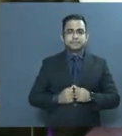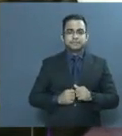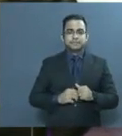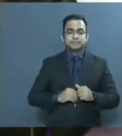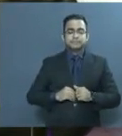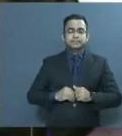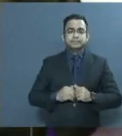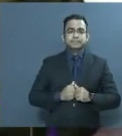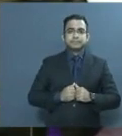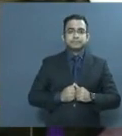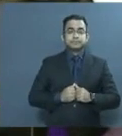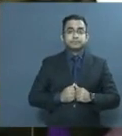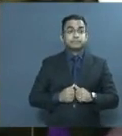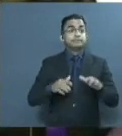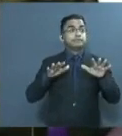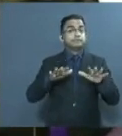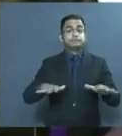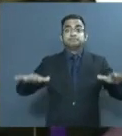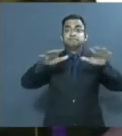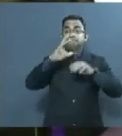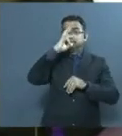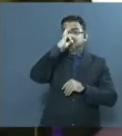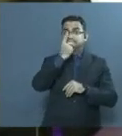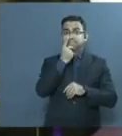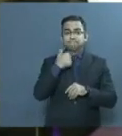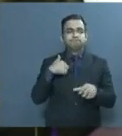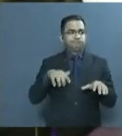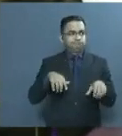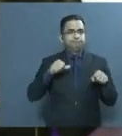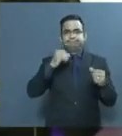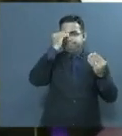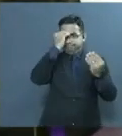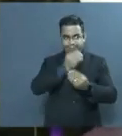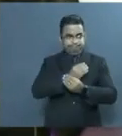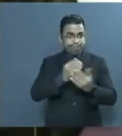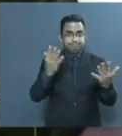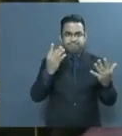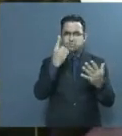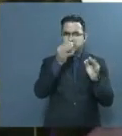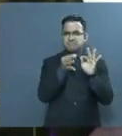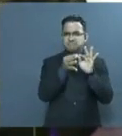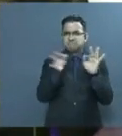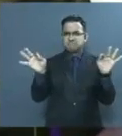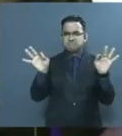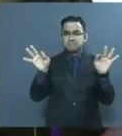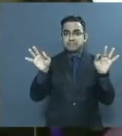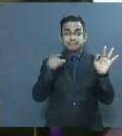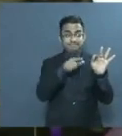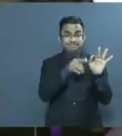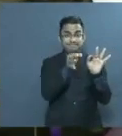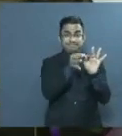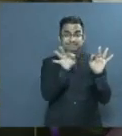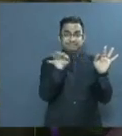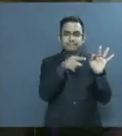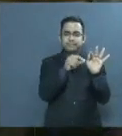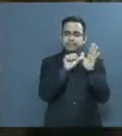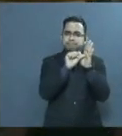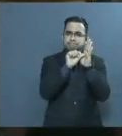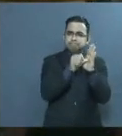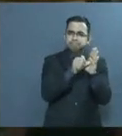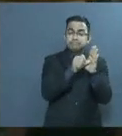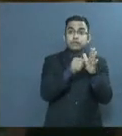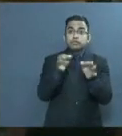En nombre de la República. Con esta frase que subraya el hecho